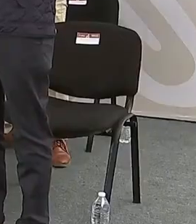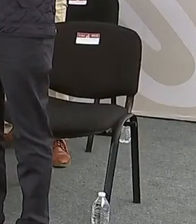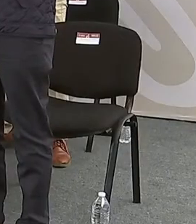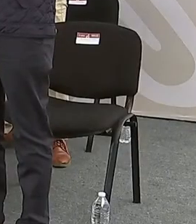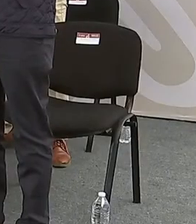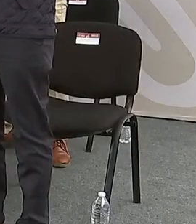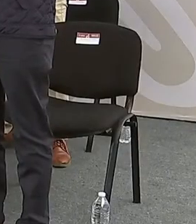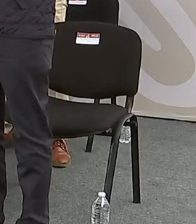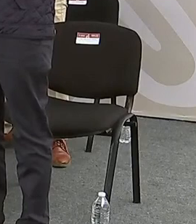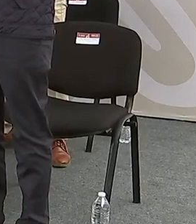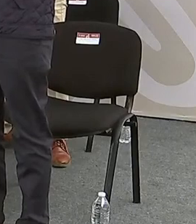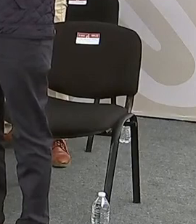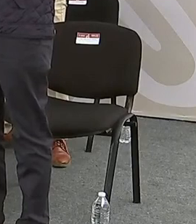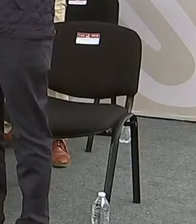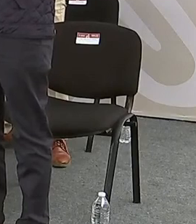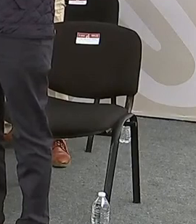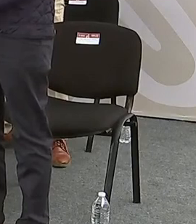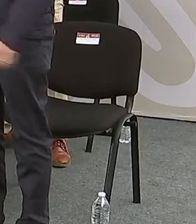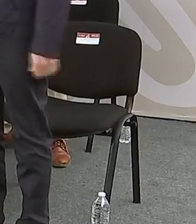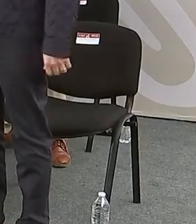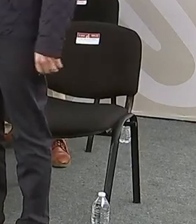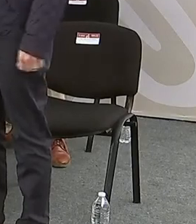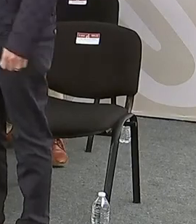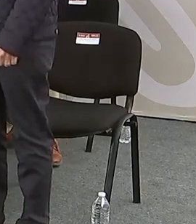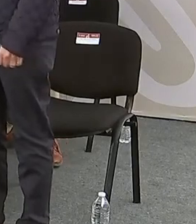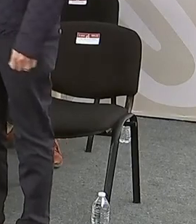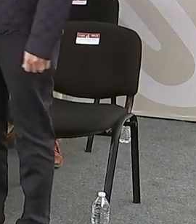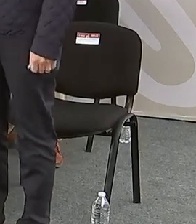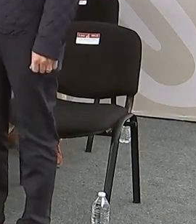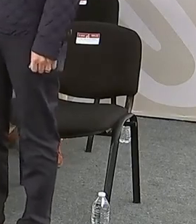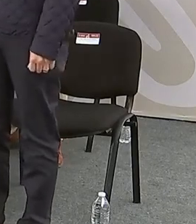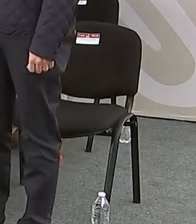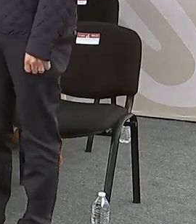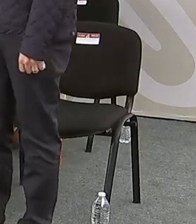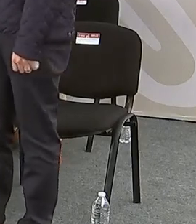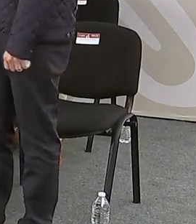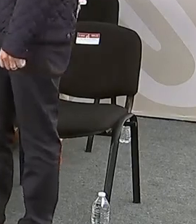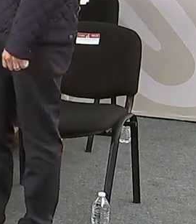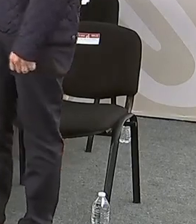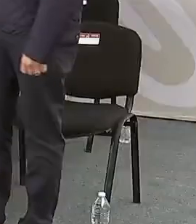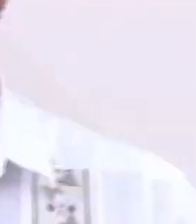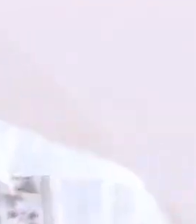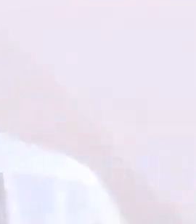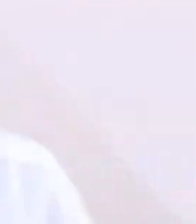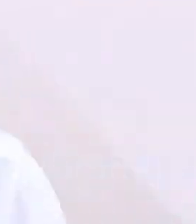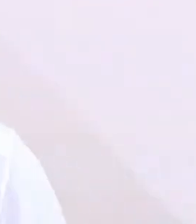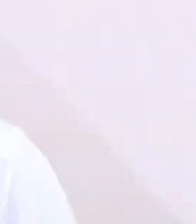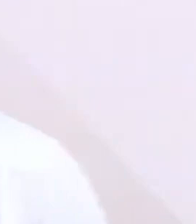El presidente municipal de Tepoztlán, David de Mesa Barragán.